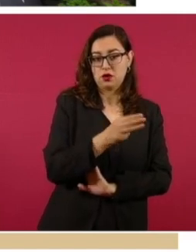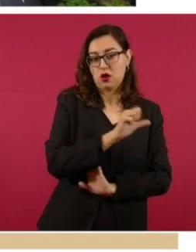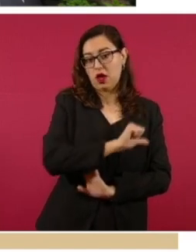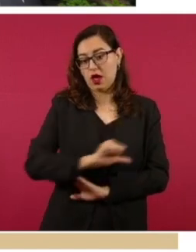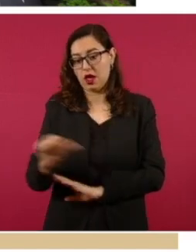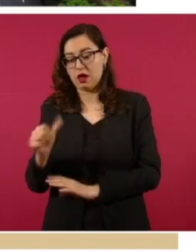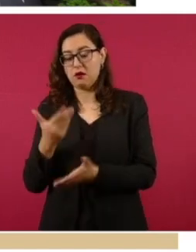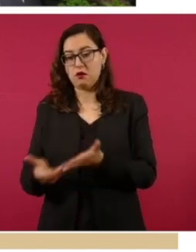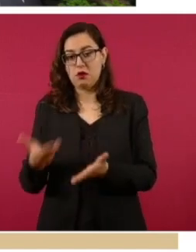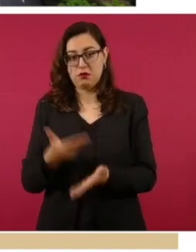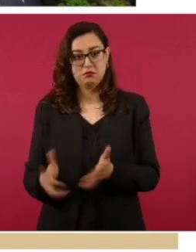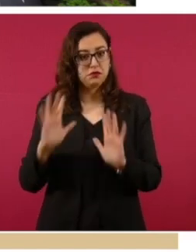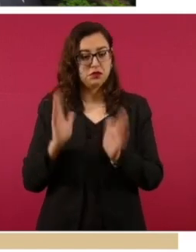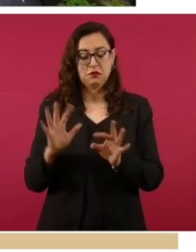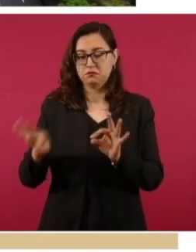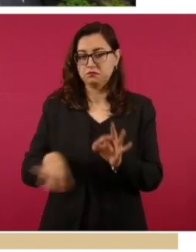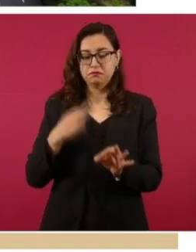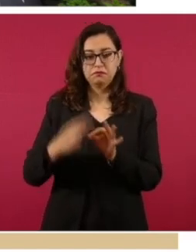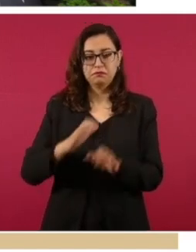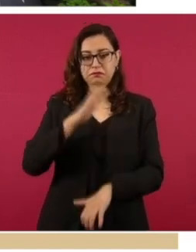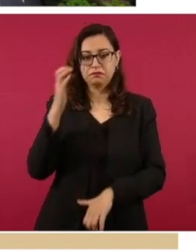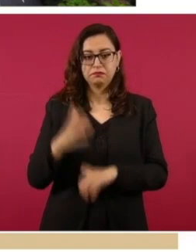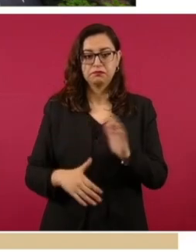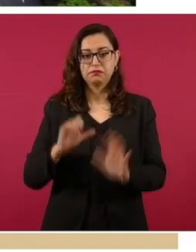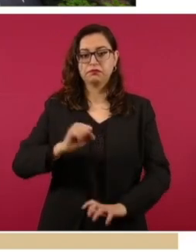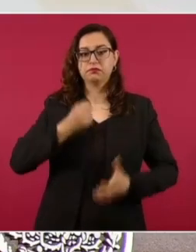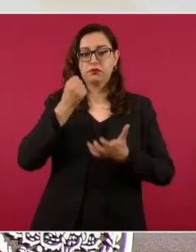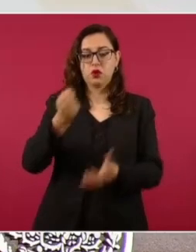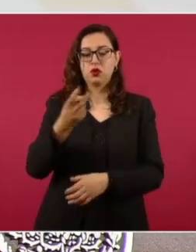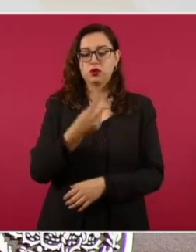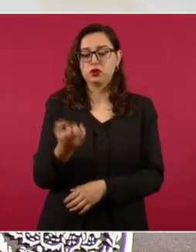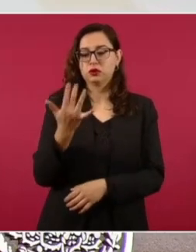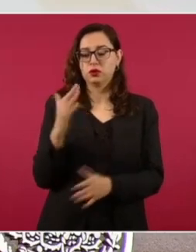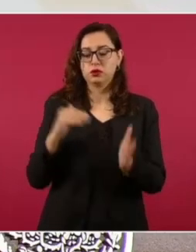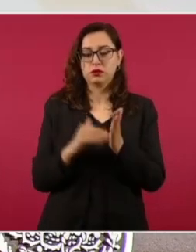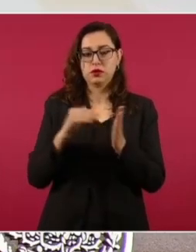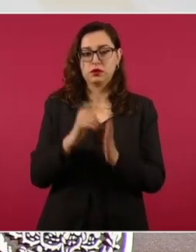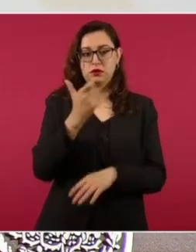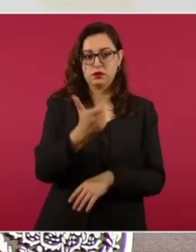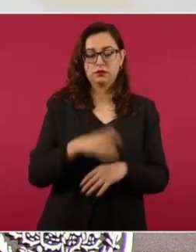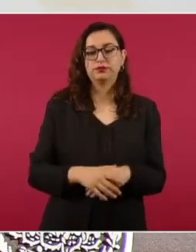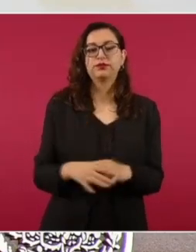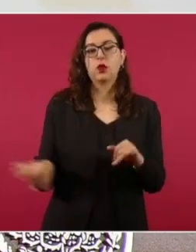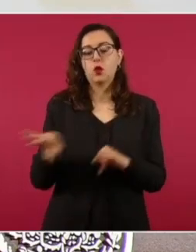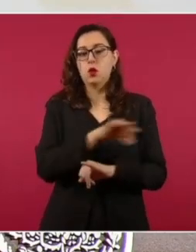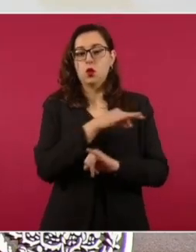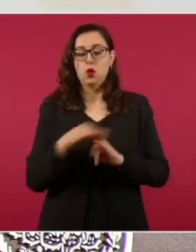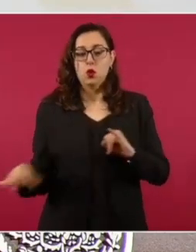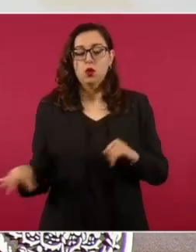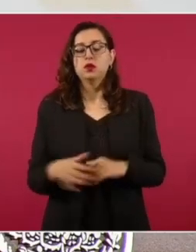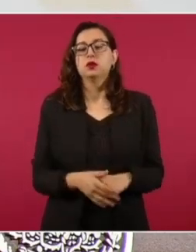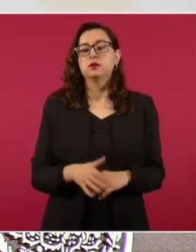250 millones de pesos. Por último, la carretera federal 185 Coatzacoalco-Salina Cruz, terminamos el